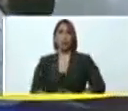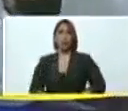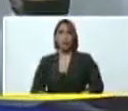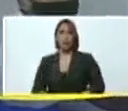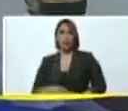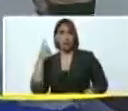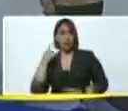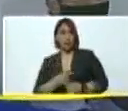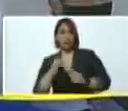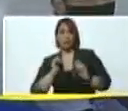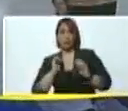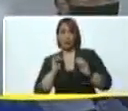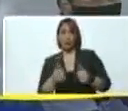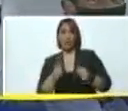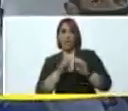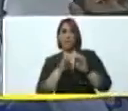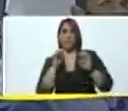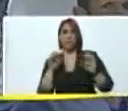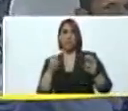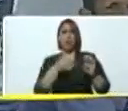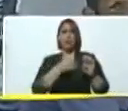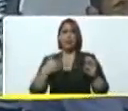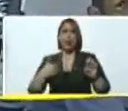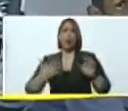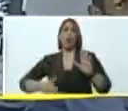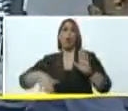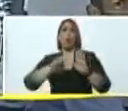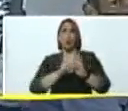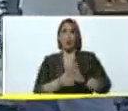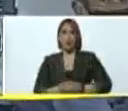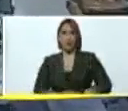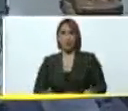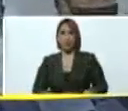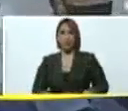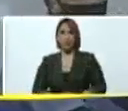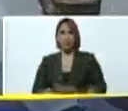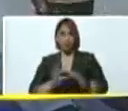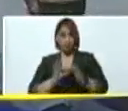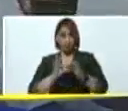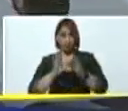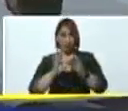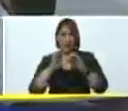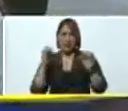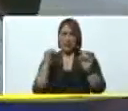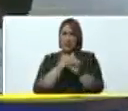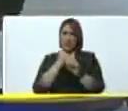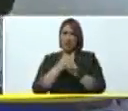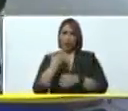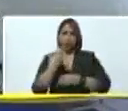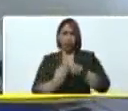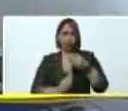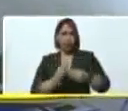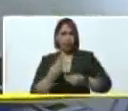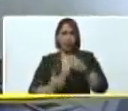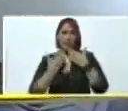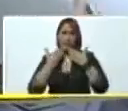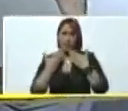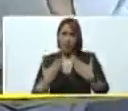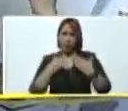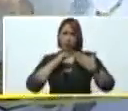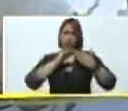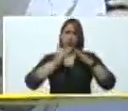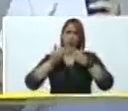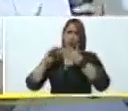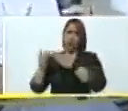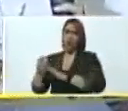empezar por la educación. Y yo quiero nuevamente aquí afianzar que este es un trabajo que se hace gracias a la comunidad.